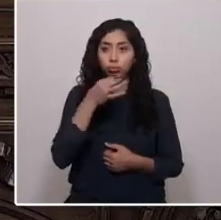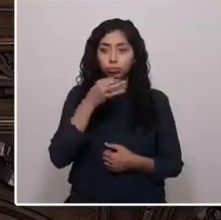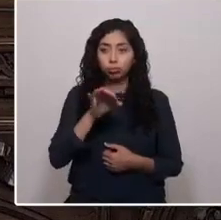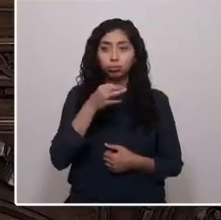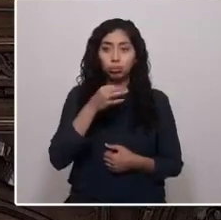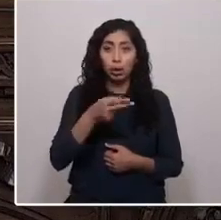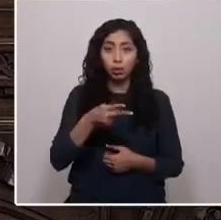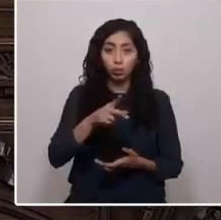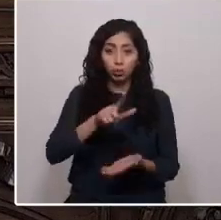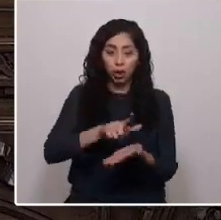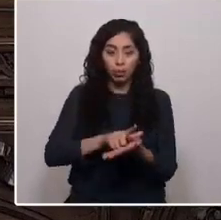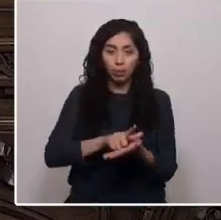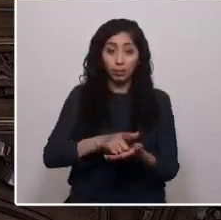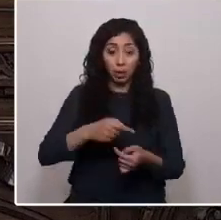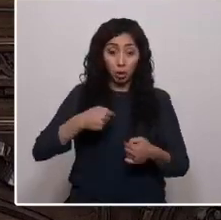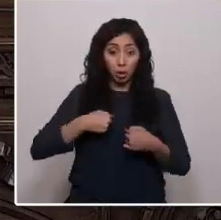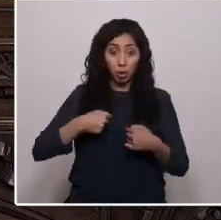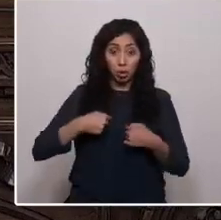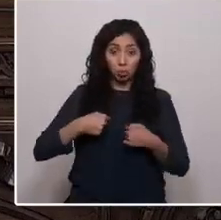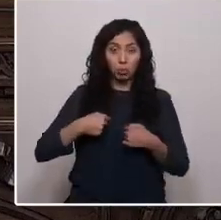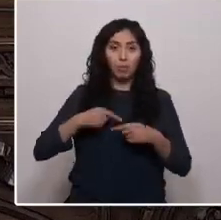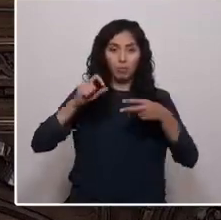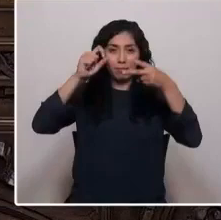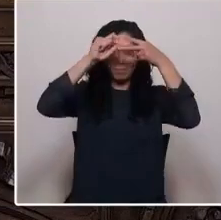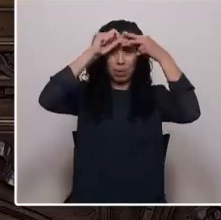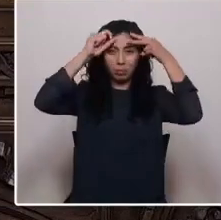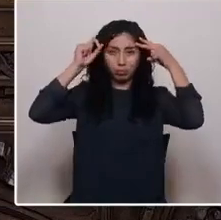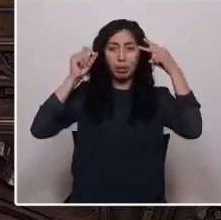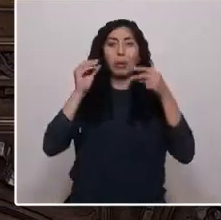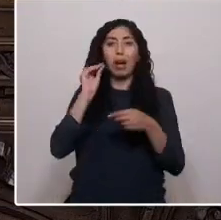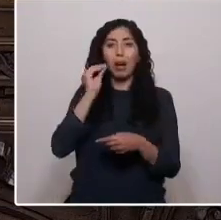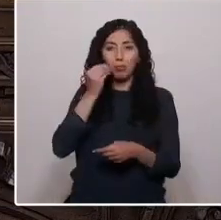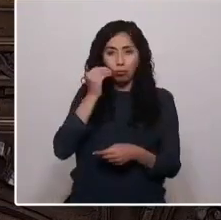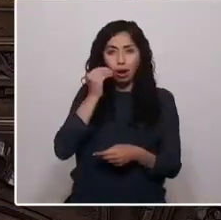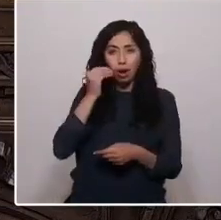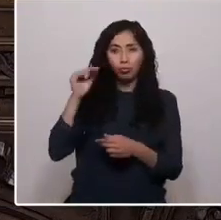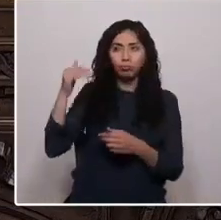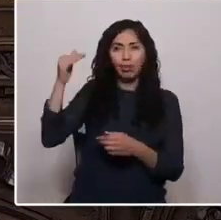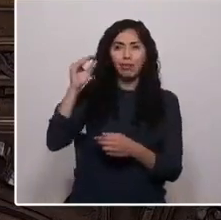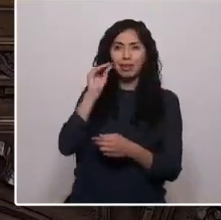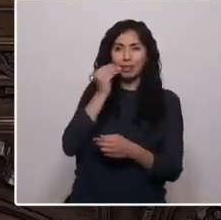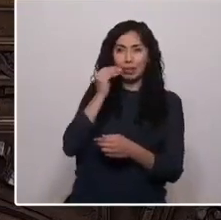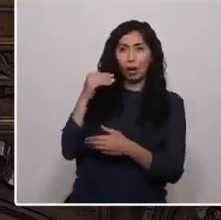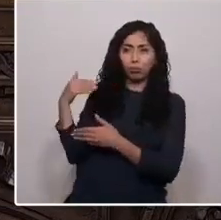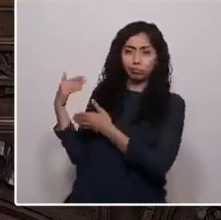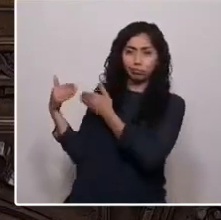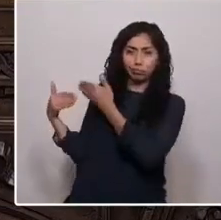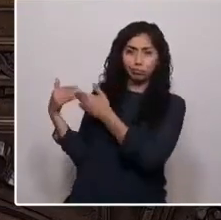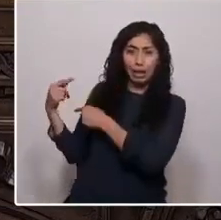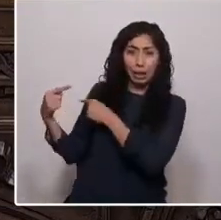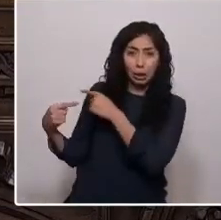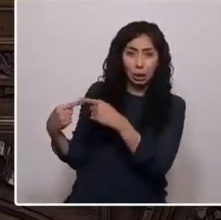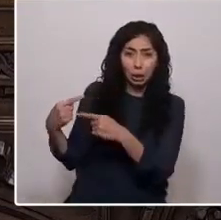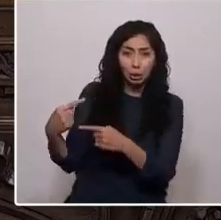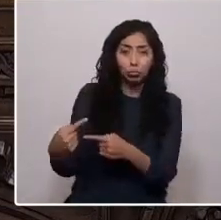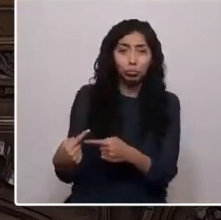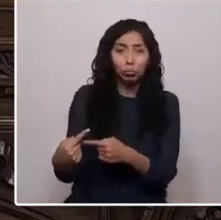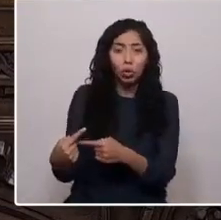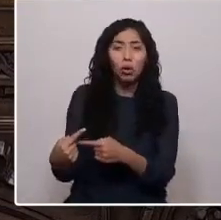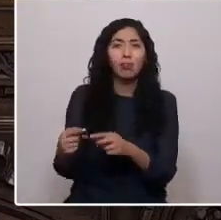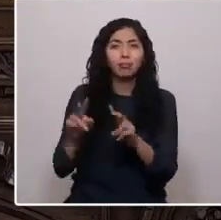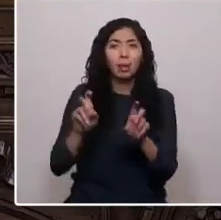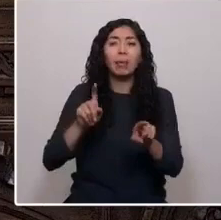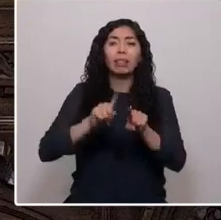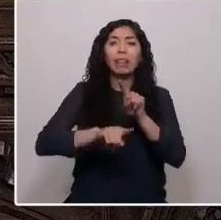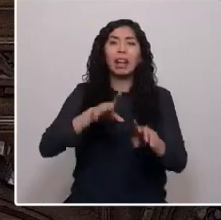Soy descendiente de mapuches, de abuelos y bisabuelos que traen una historia de despojo y usurpación, producto de